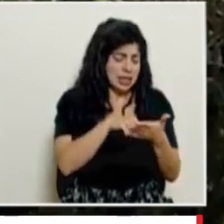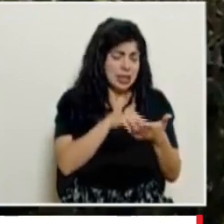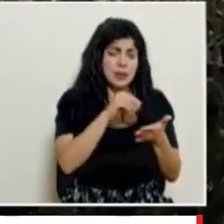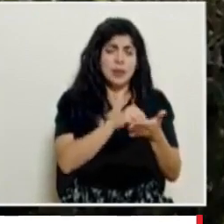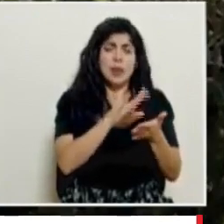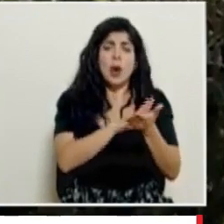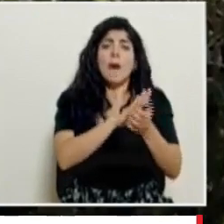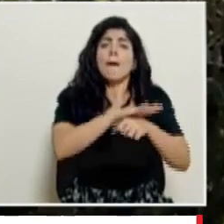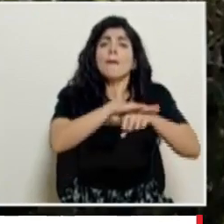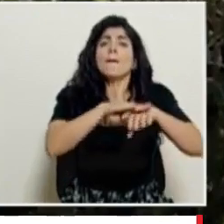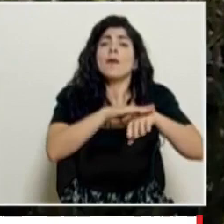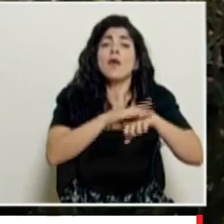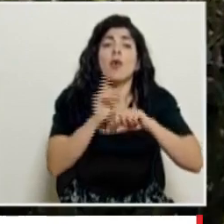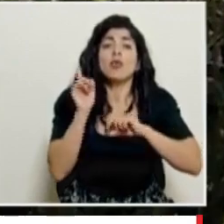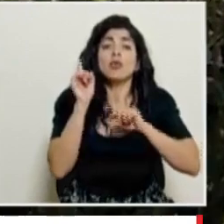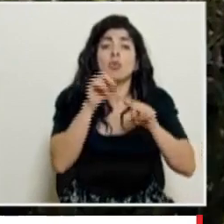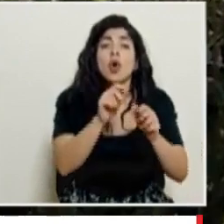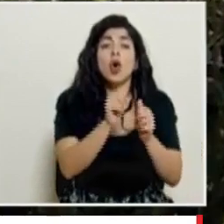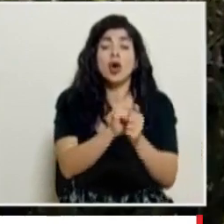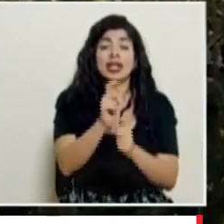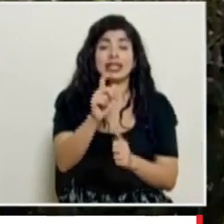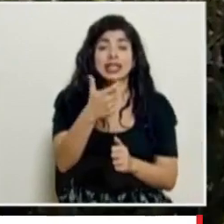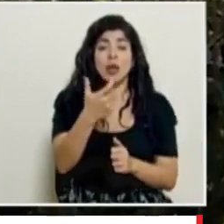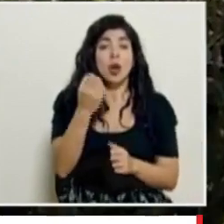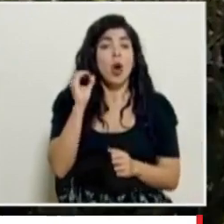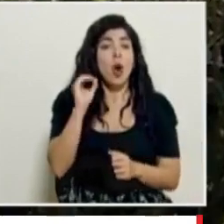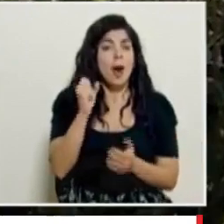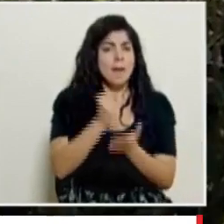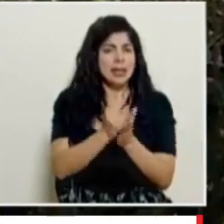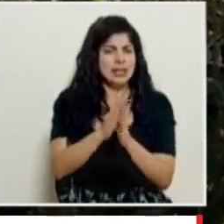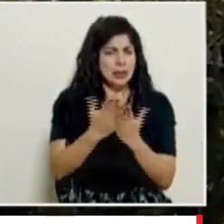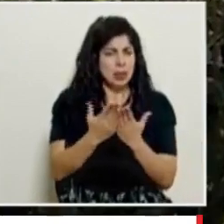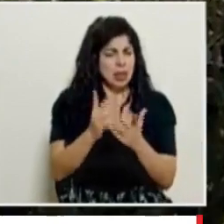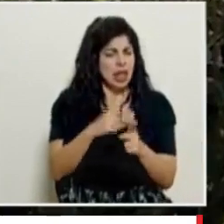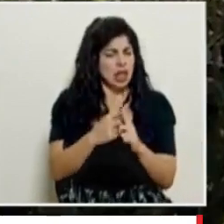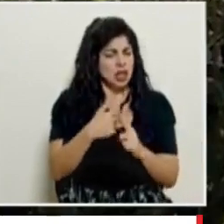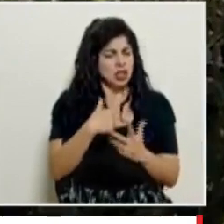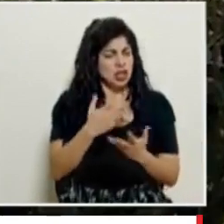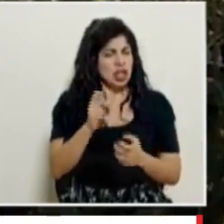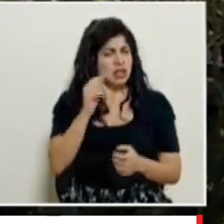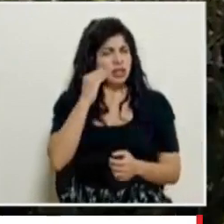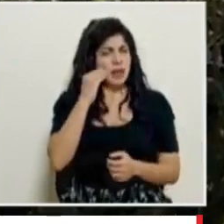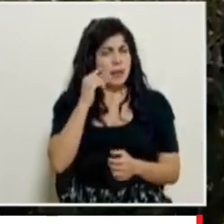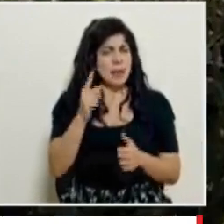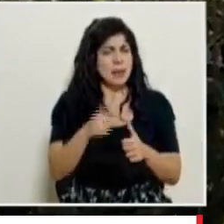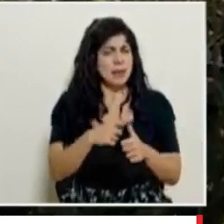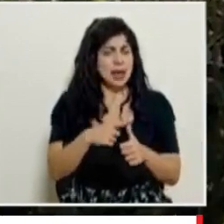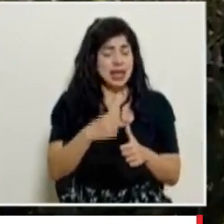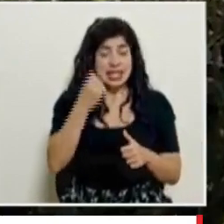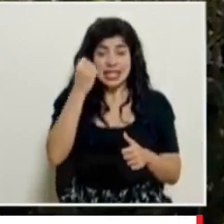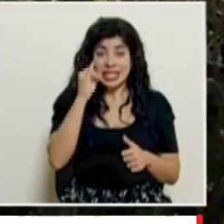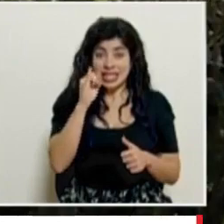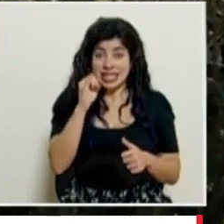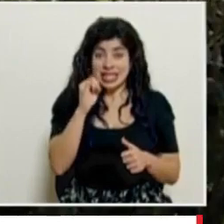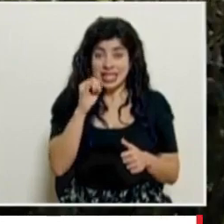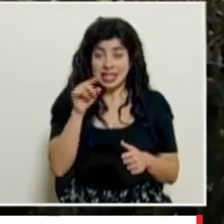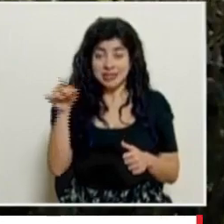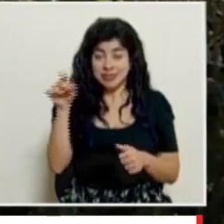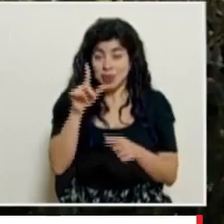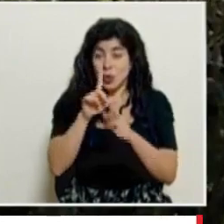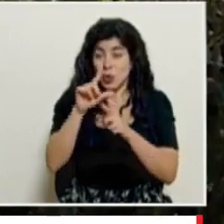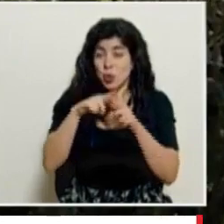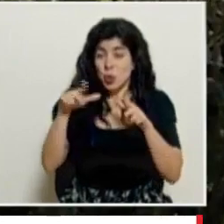colocan que por favor se presenten con la cédula o el pasaporte entonces quería saber primero si en el caso de esas